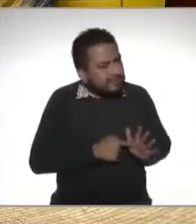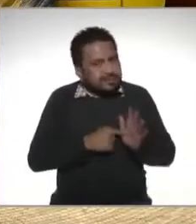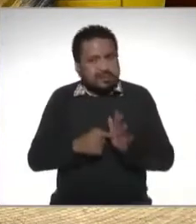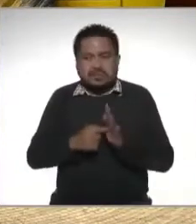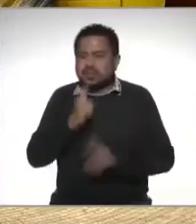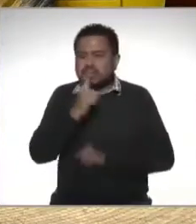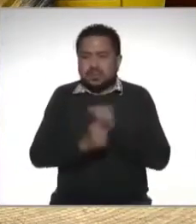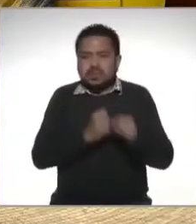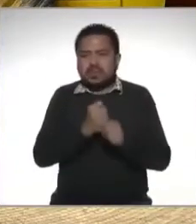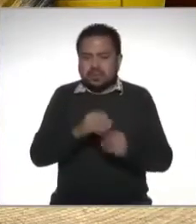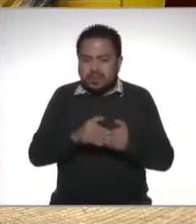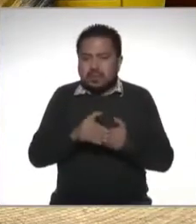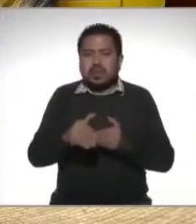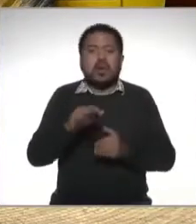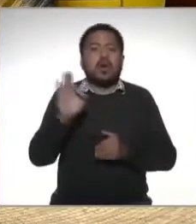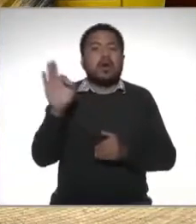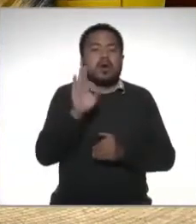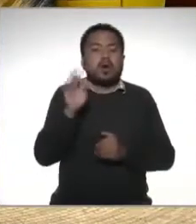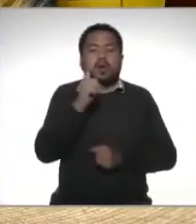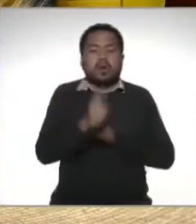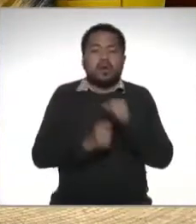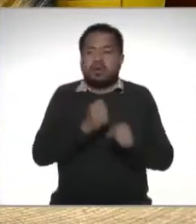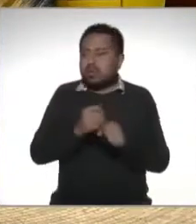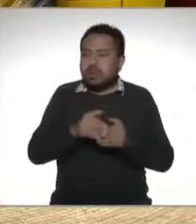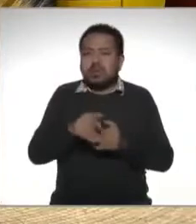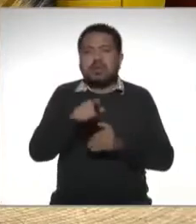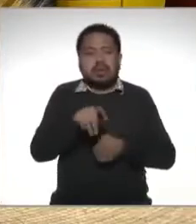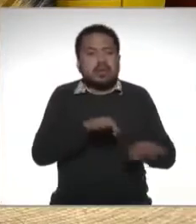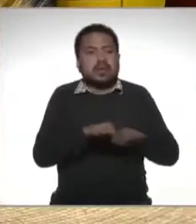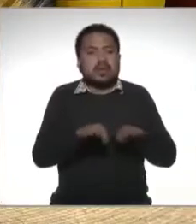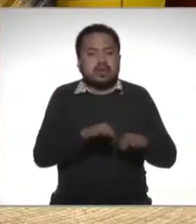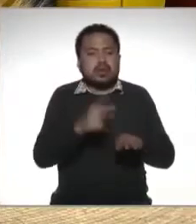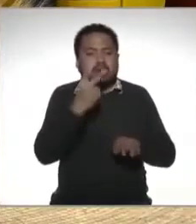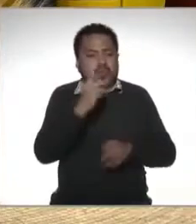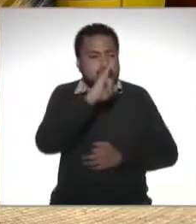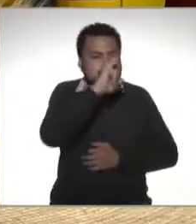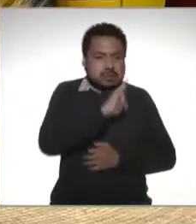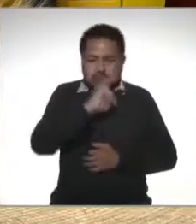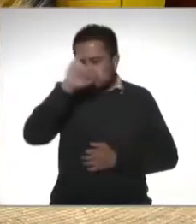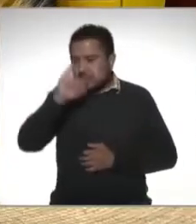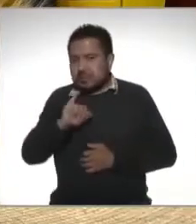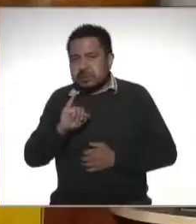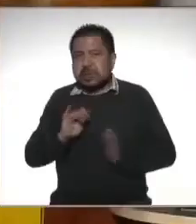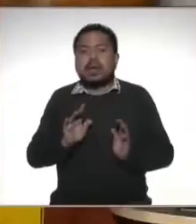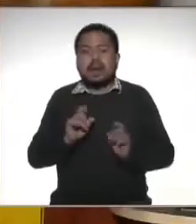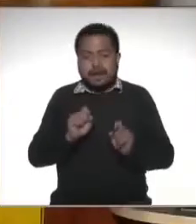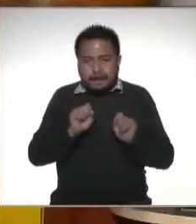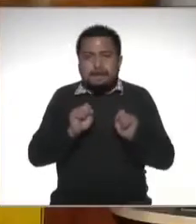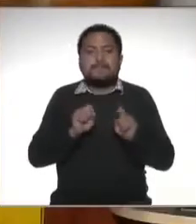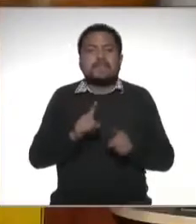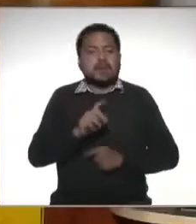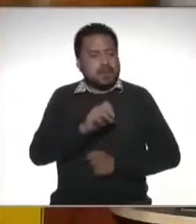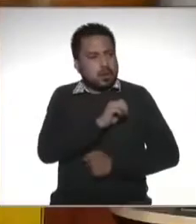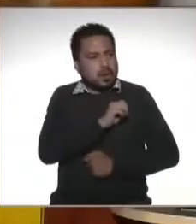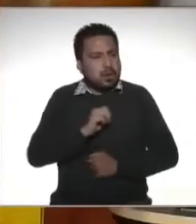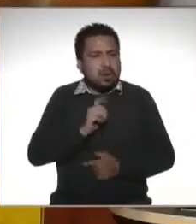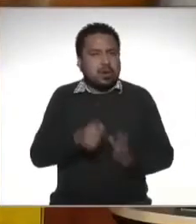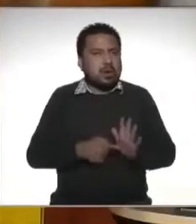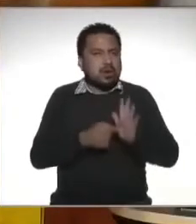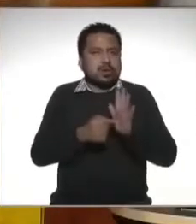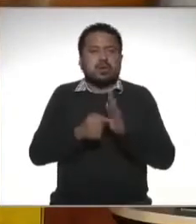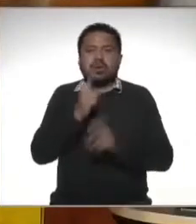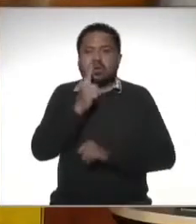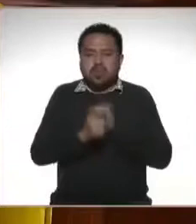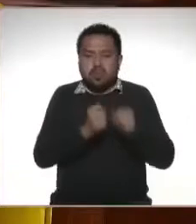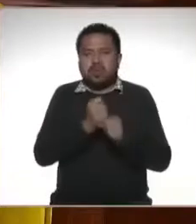una declaración anual o si durante el año estuviste trabajando para dos patrones ok también estás obligado a hacer una